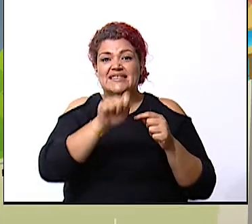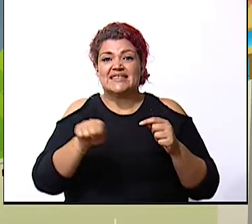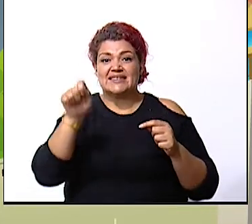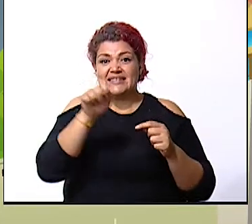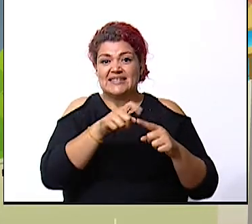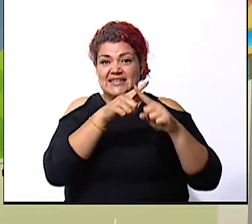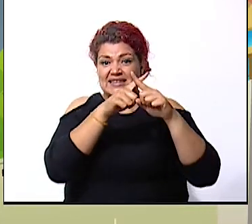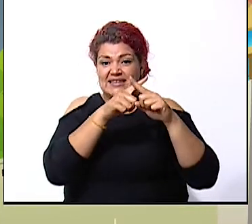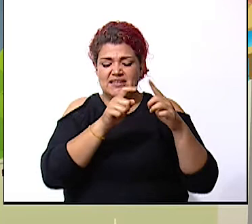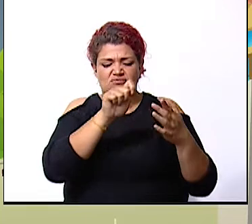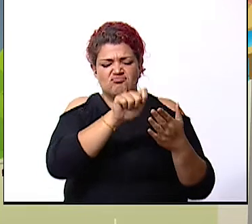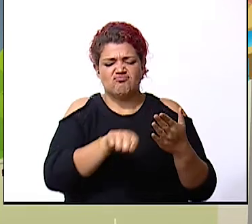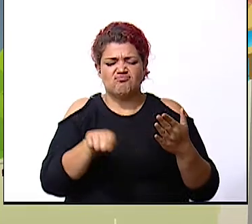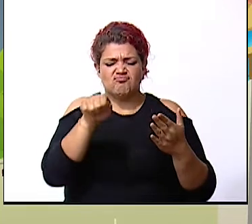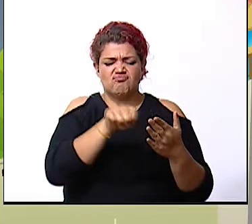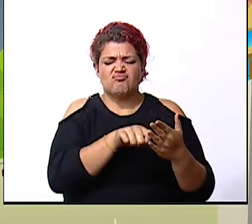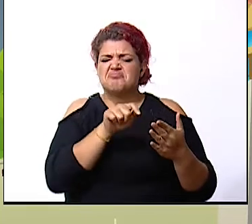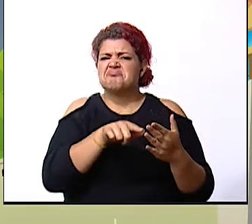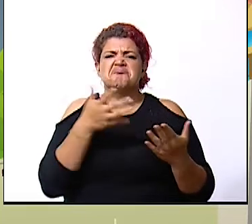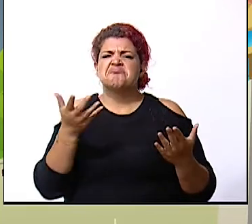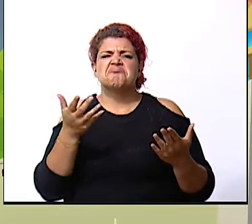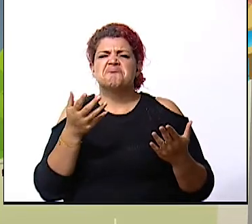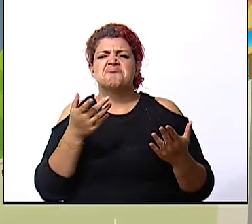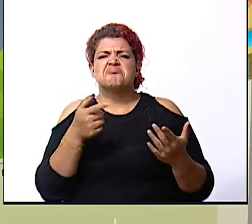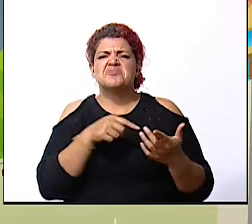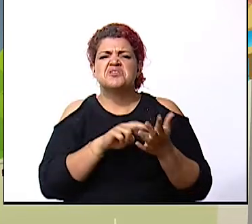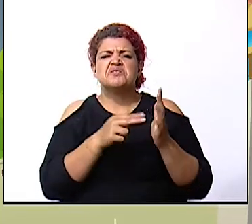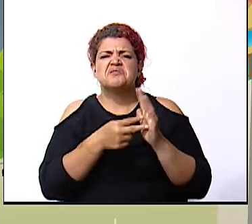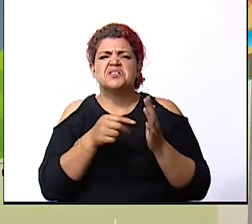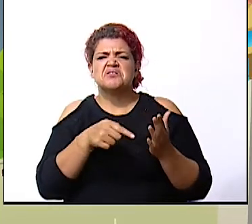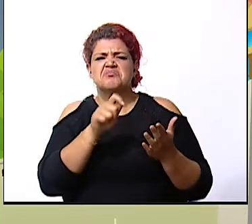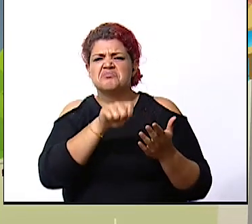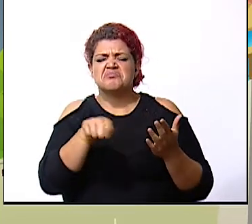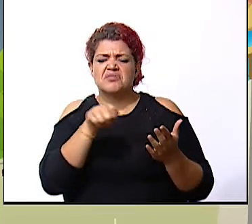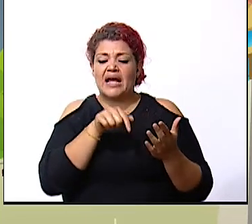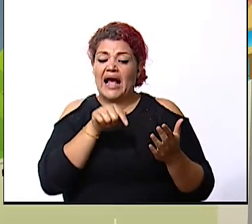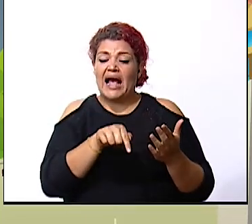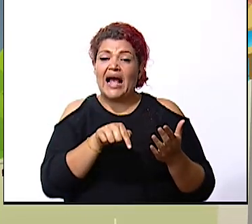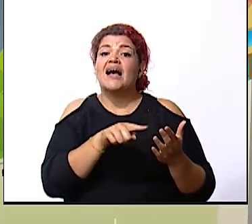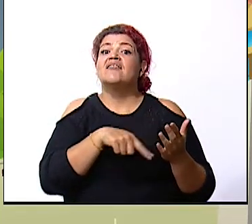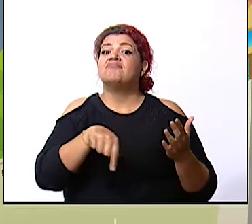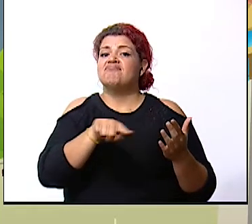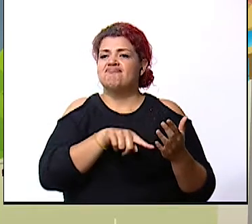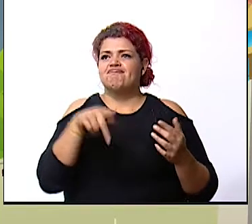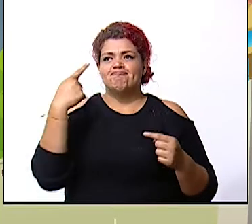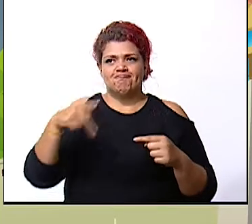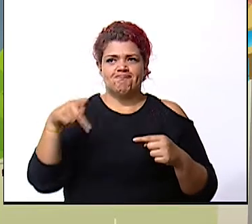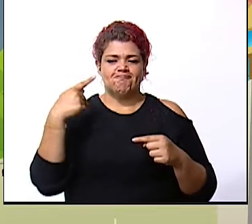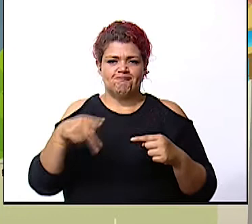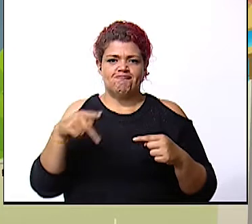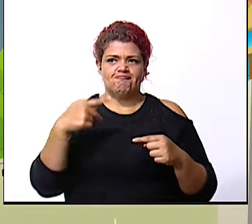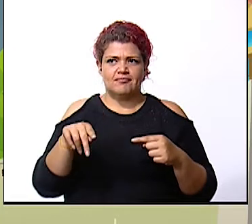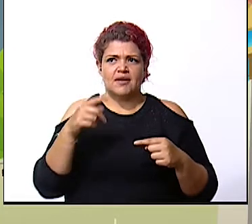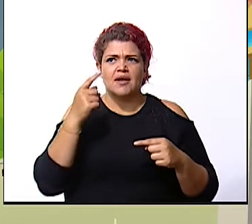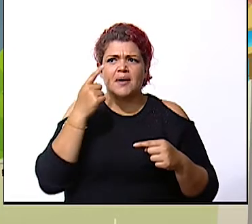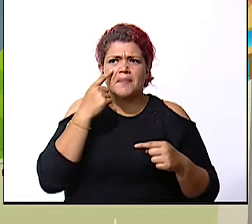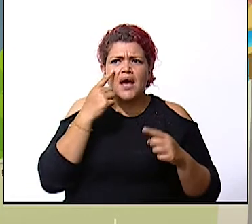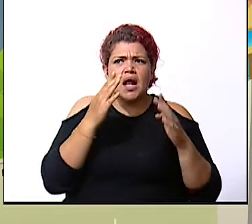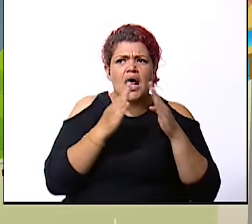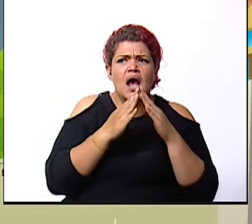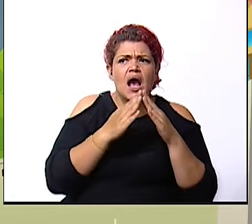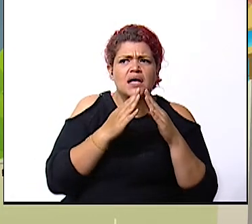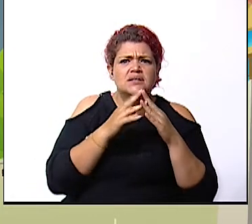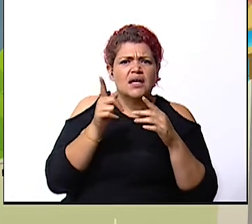que indica esa x bueno que es una zona propensa vean aquí está la casa